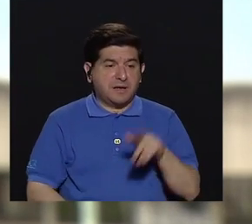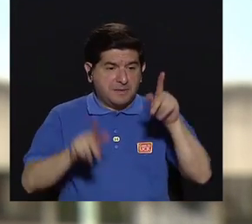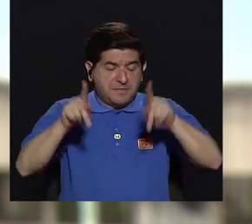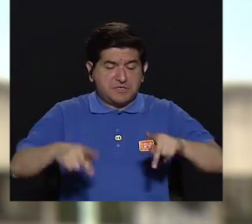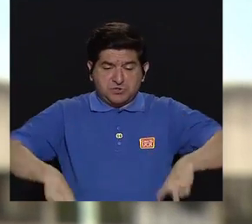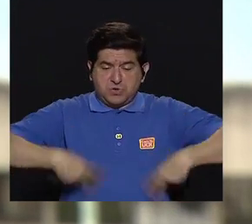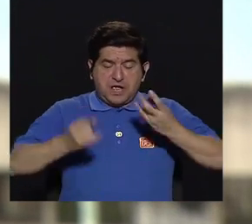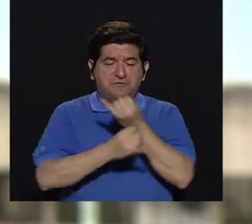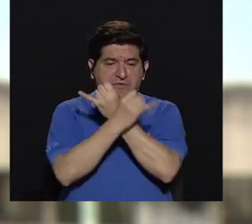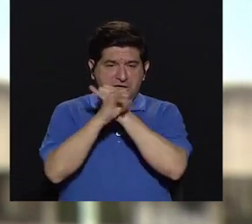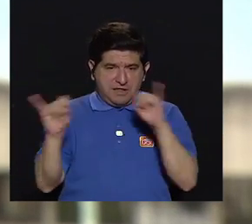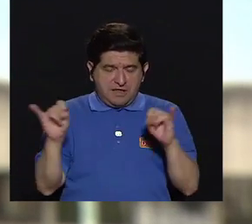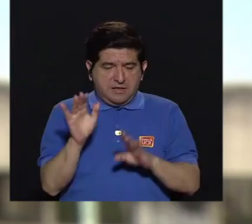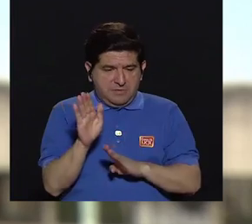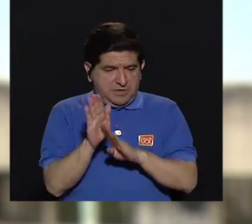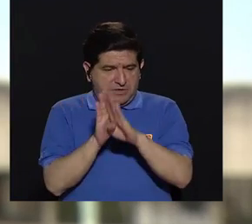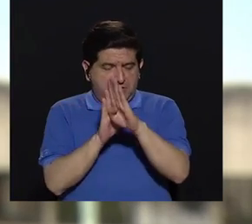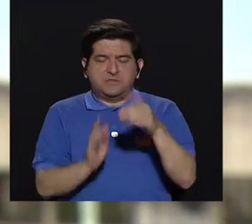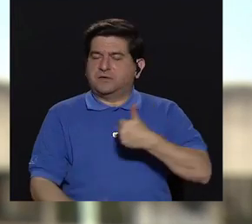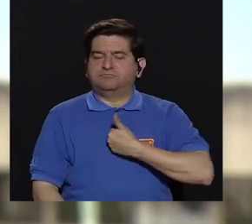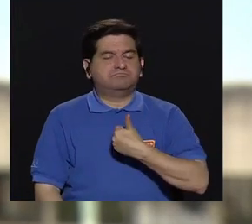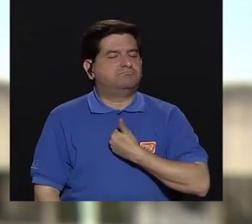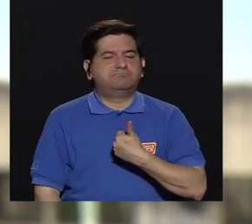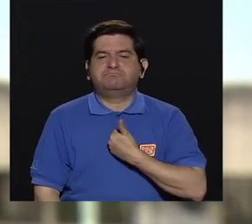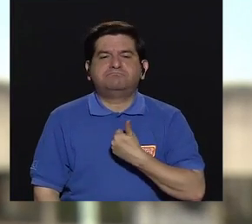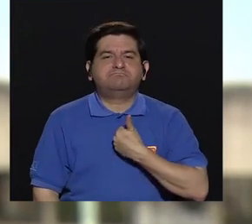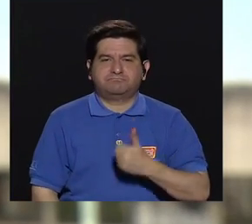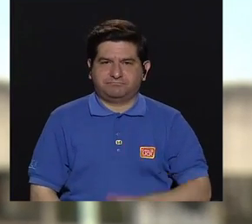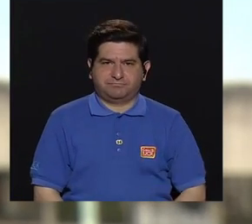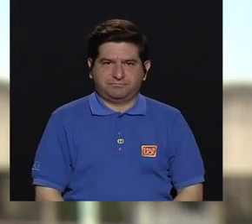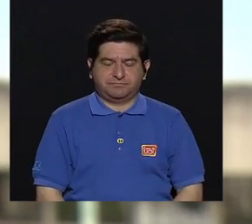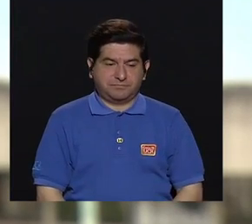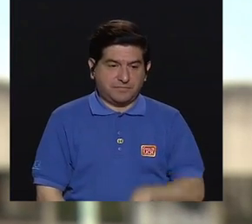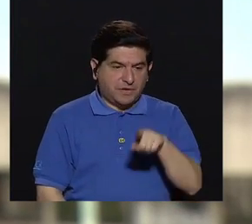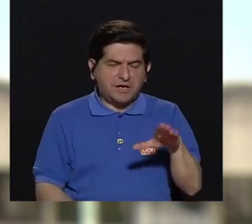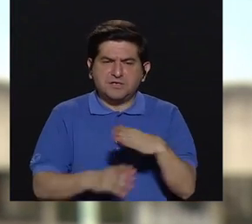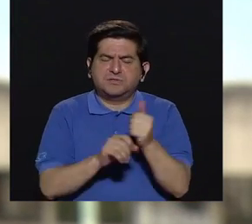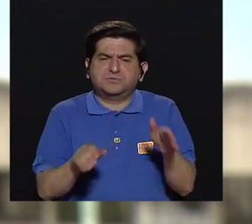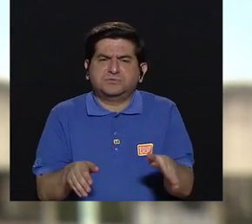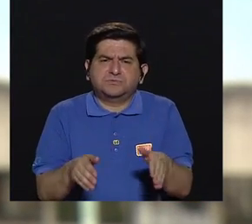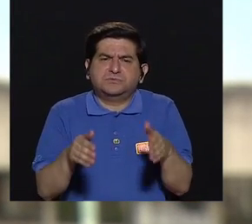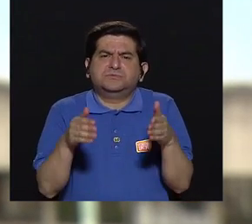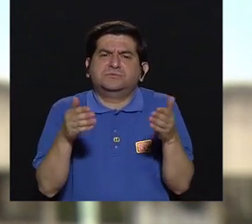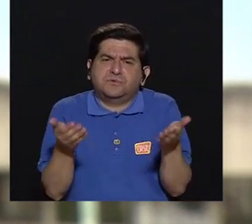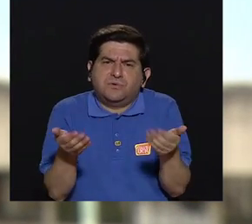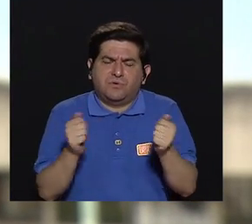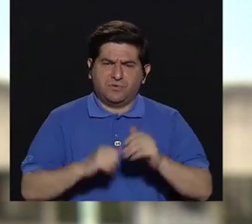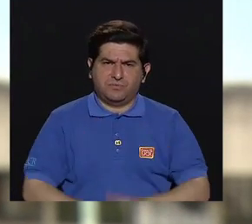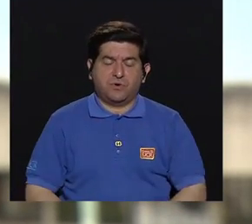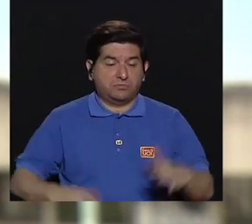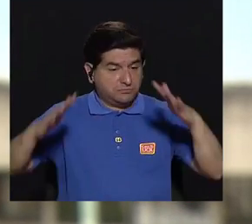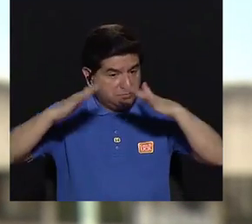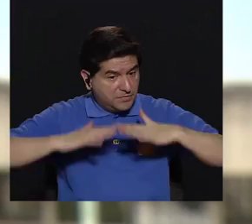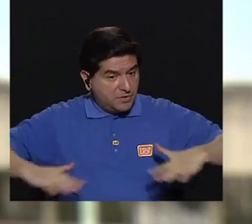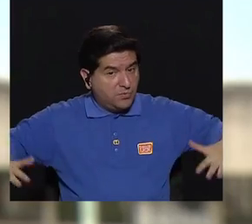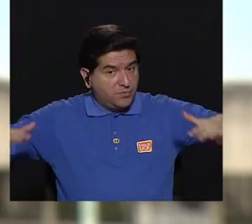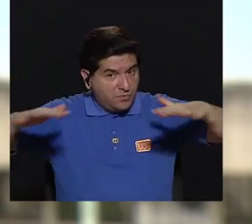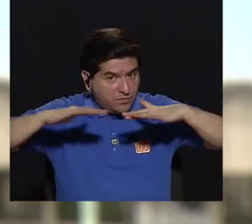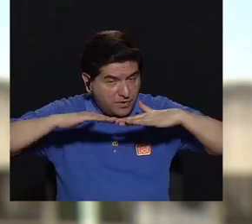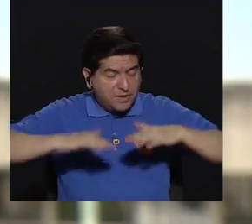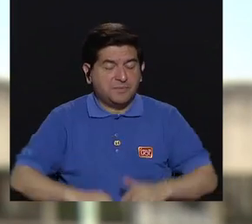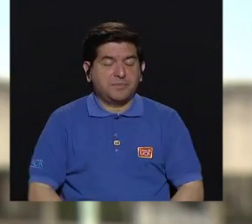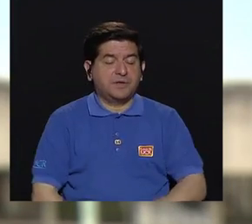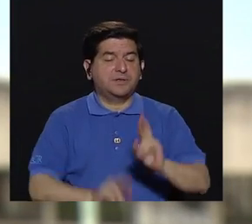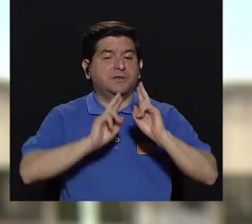desarrolle una vida independiente por sí mismo y eso se debe realizar en ambientes